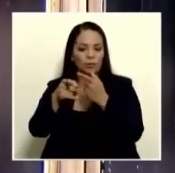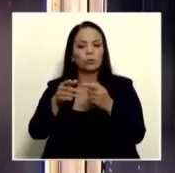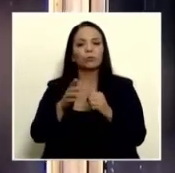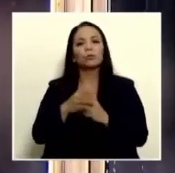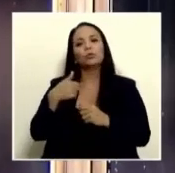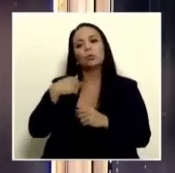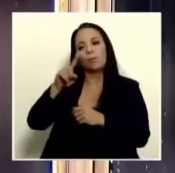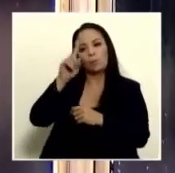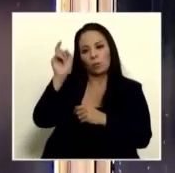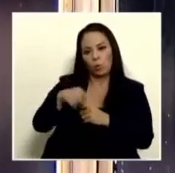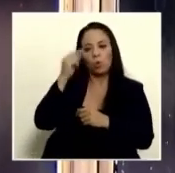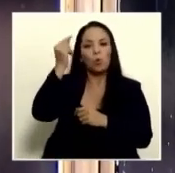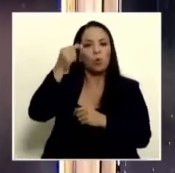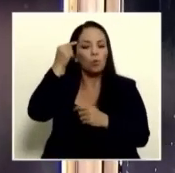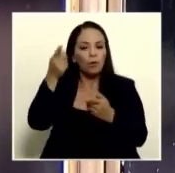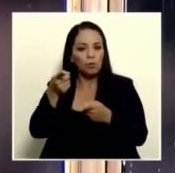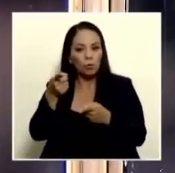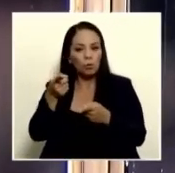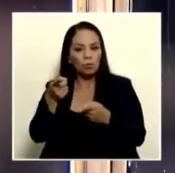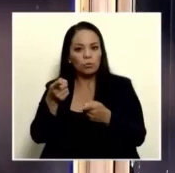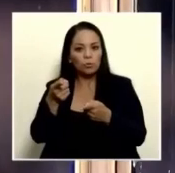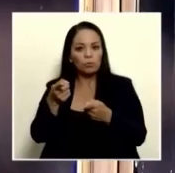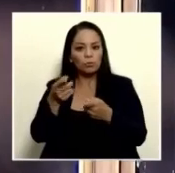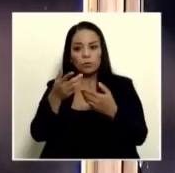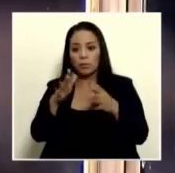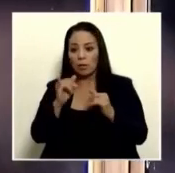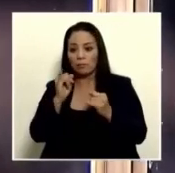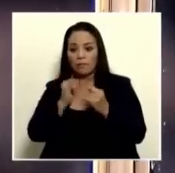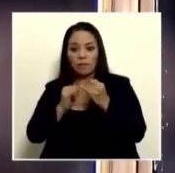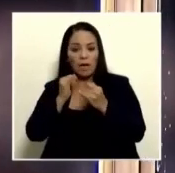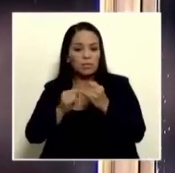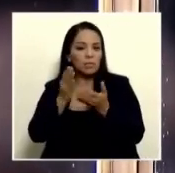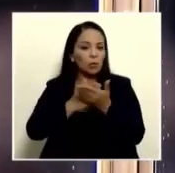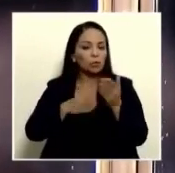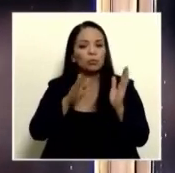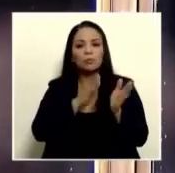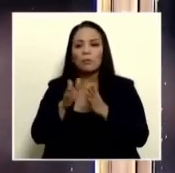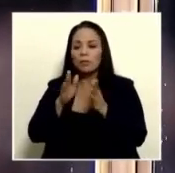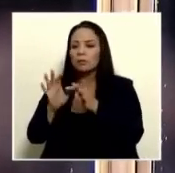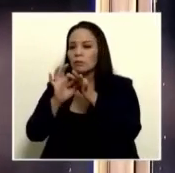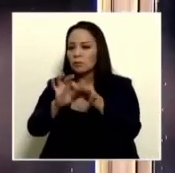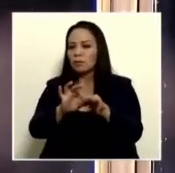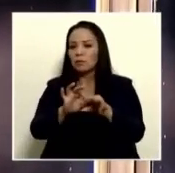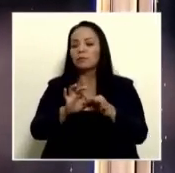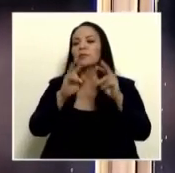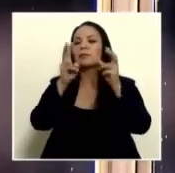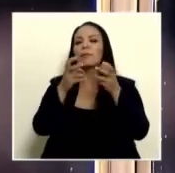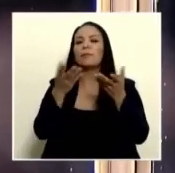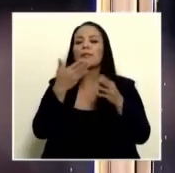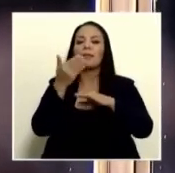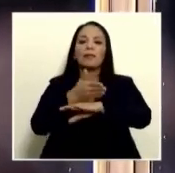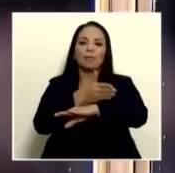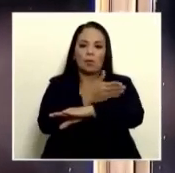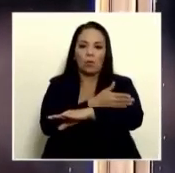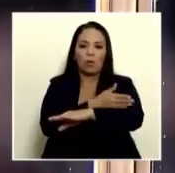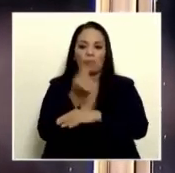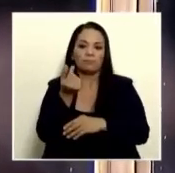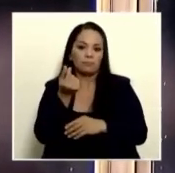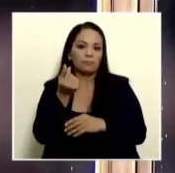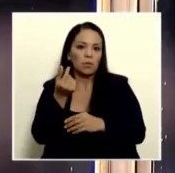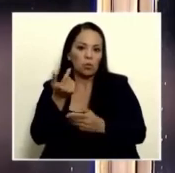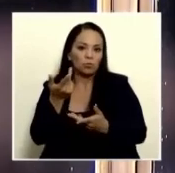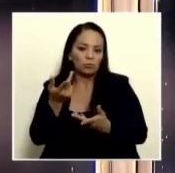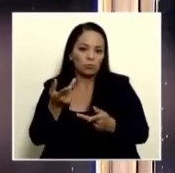el gobierno digamos finaliza ahí digamos algunos planes con respecto al tema de la mejora en el costo de la vida